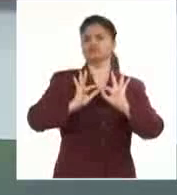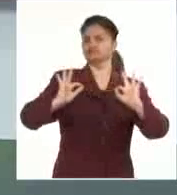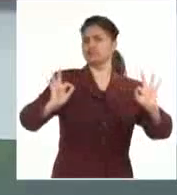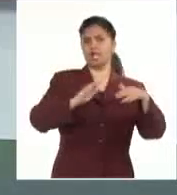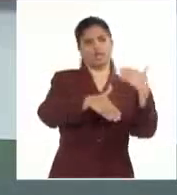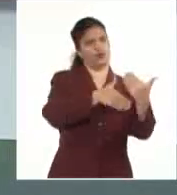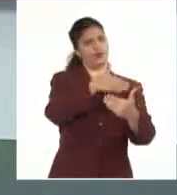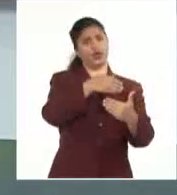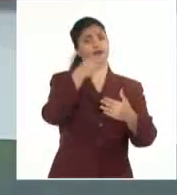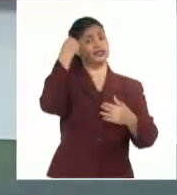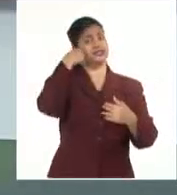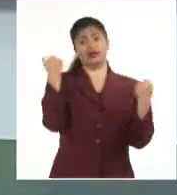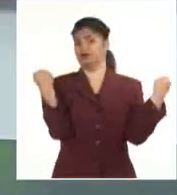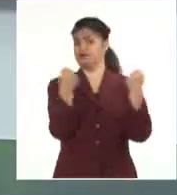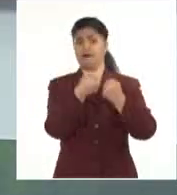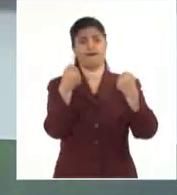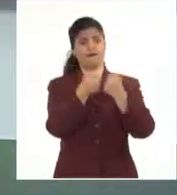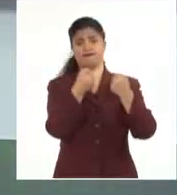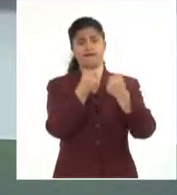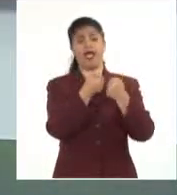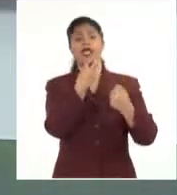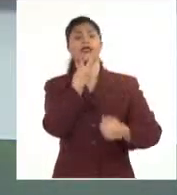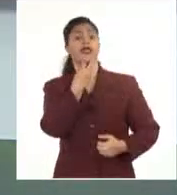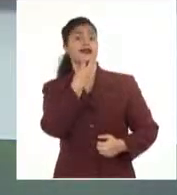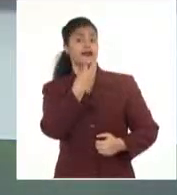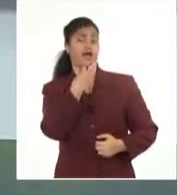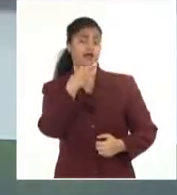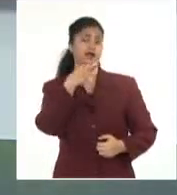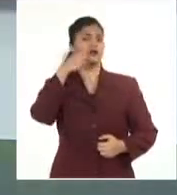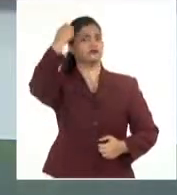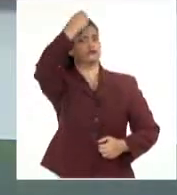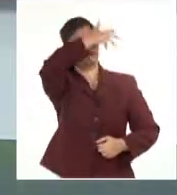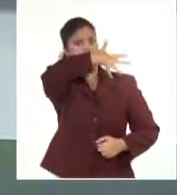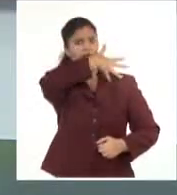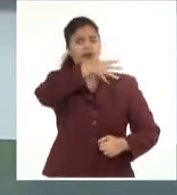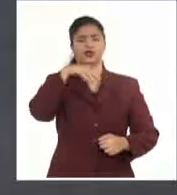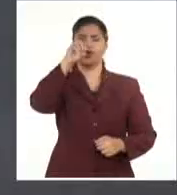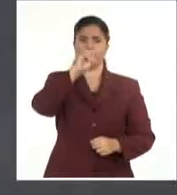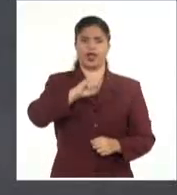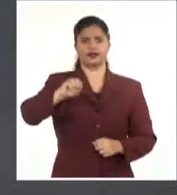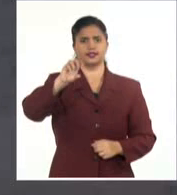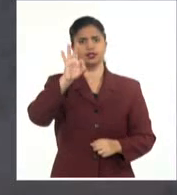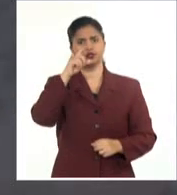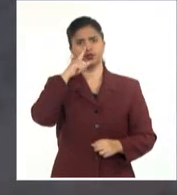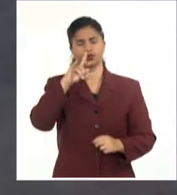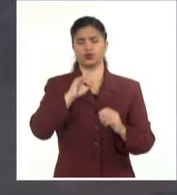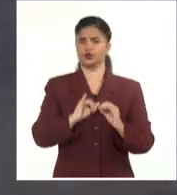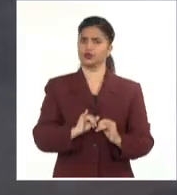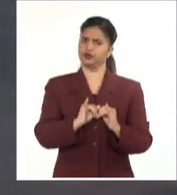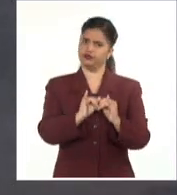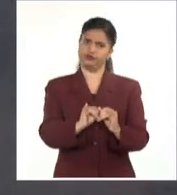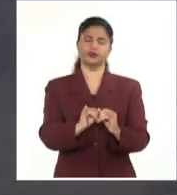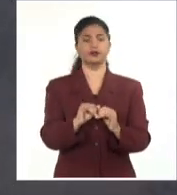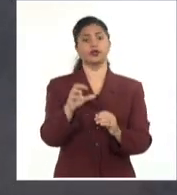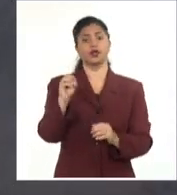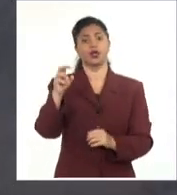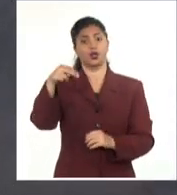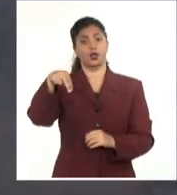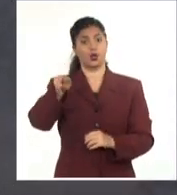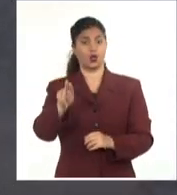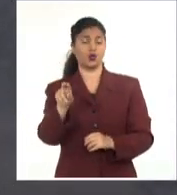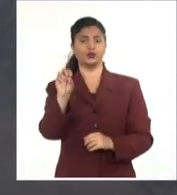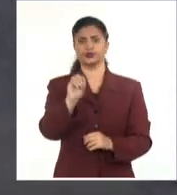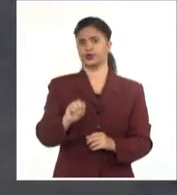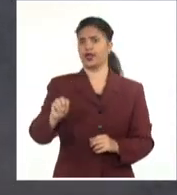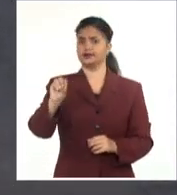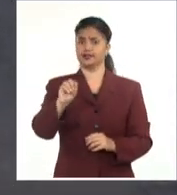tras los ataques aéreos israelíes, denunció hoy la Organización de Naciones Unidas. La Oficina de las Naciones Unidas para la Coordinación de